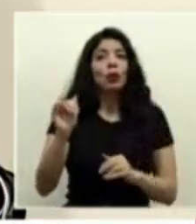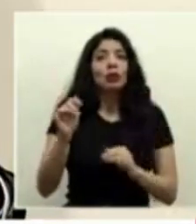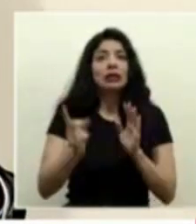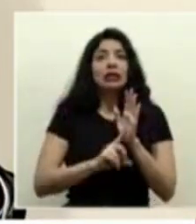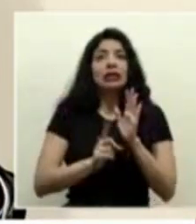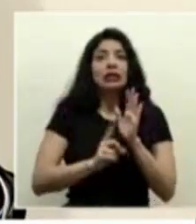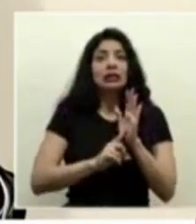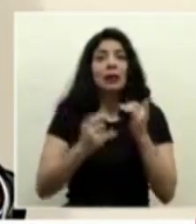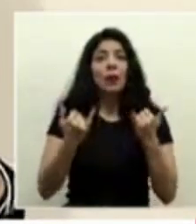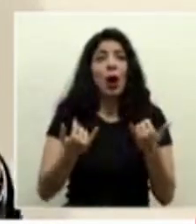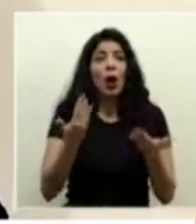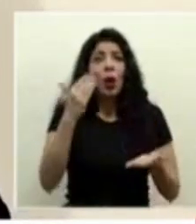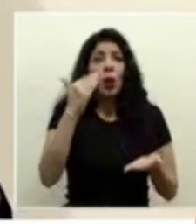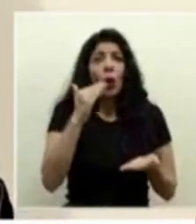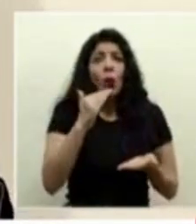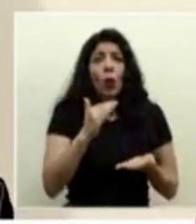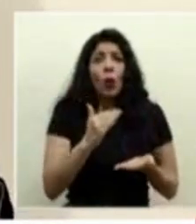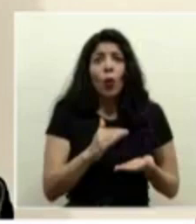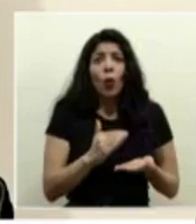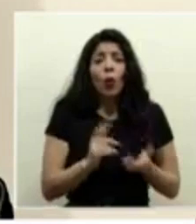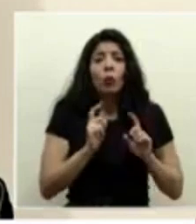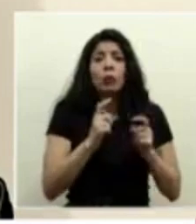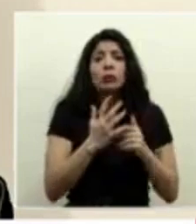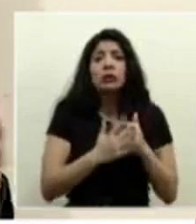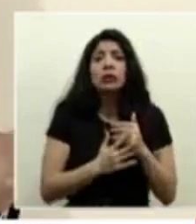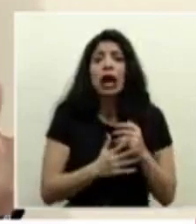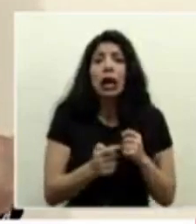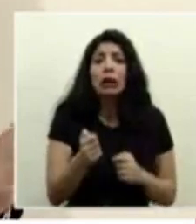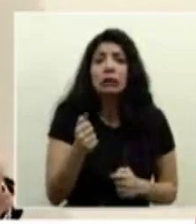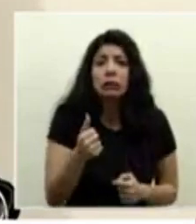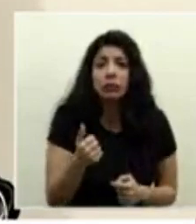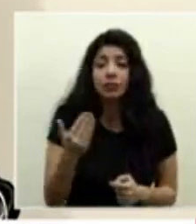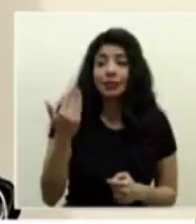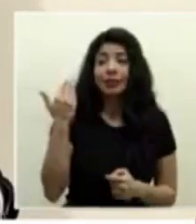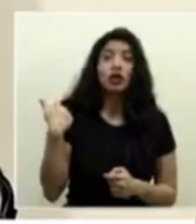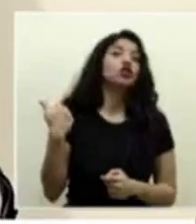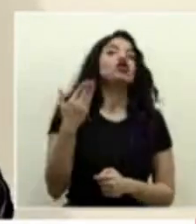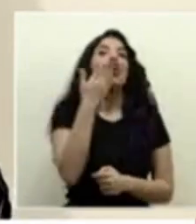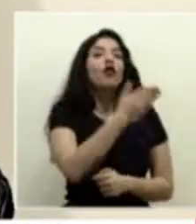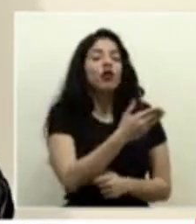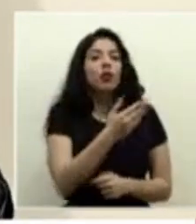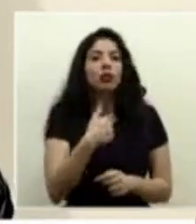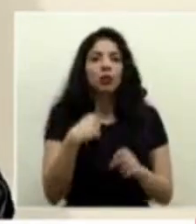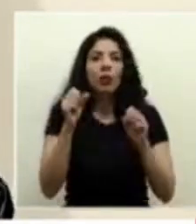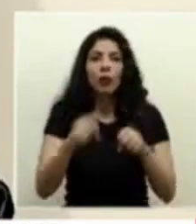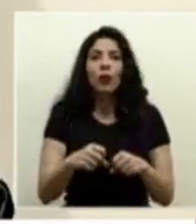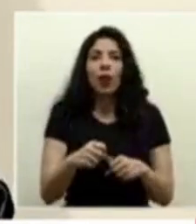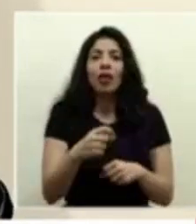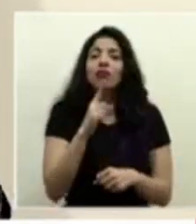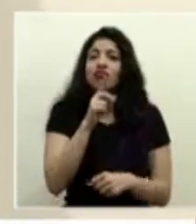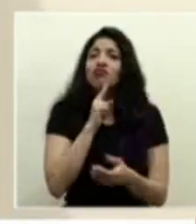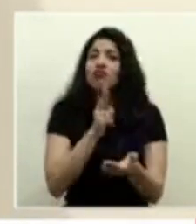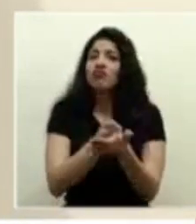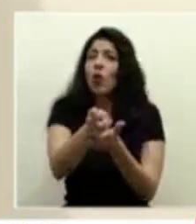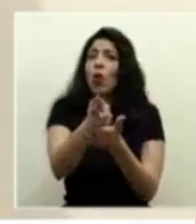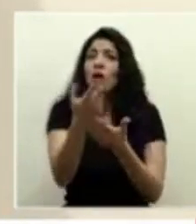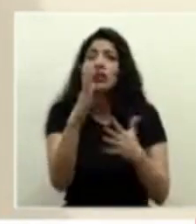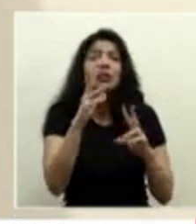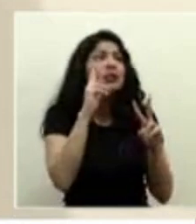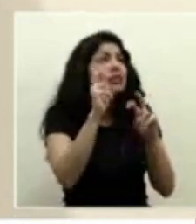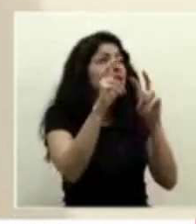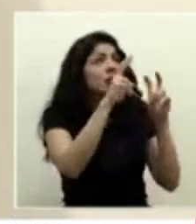reducción en las donaciones de sangre yo hace unos días fui les puedo dar fe de que se están